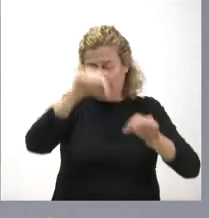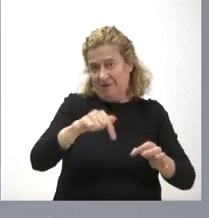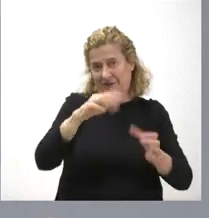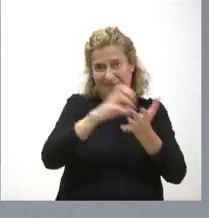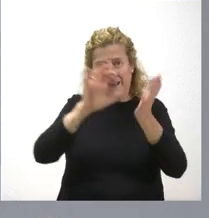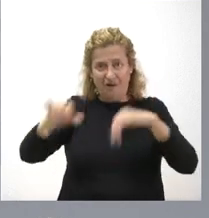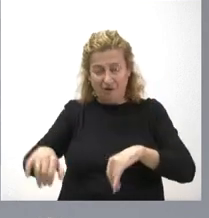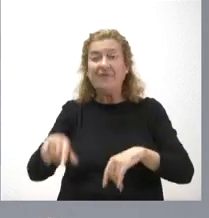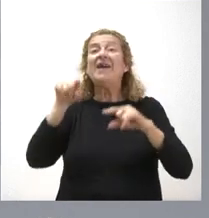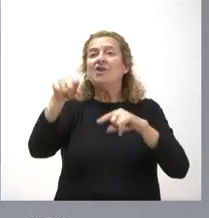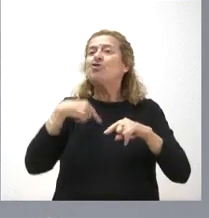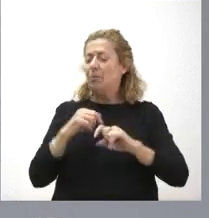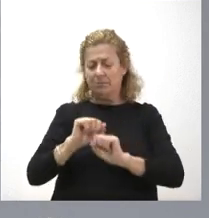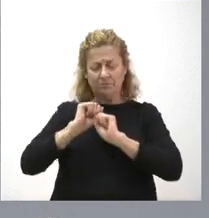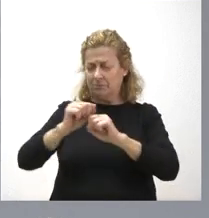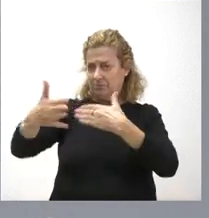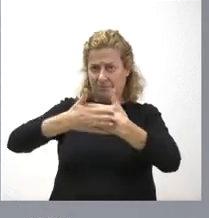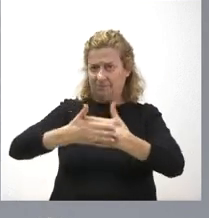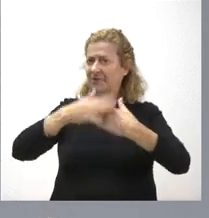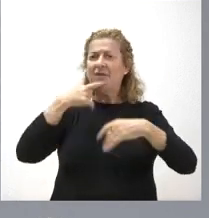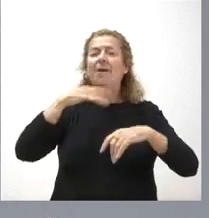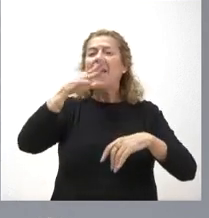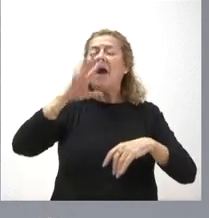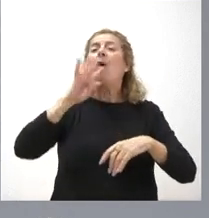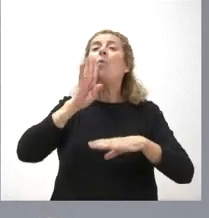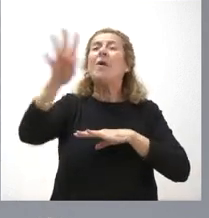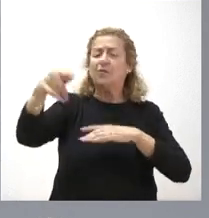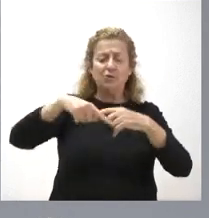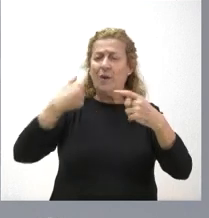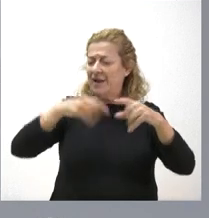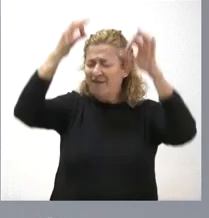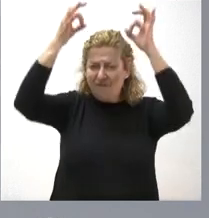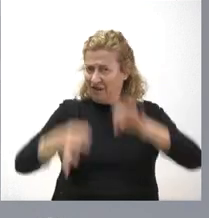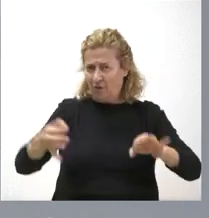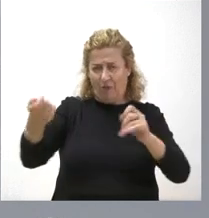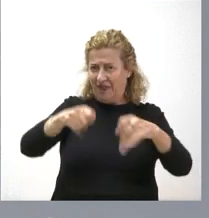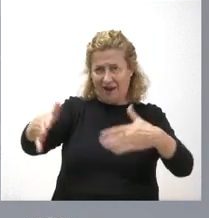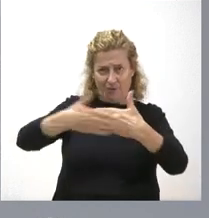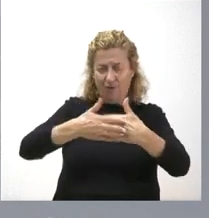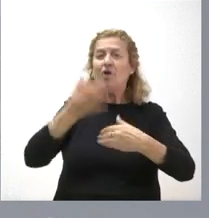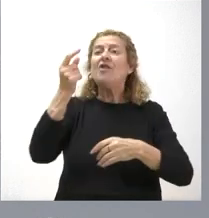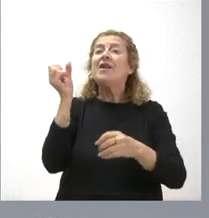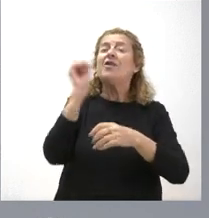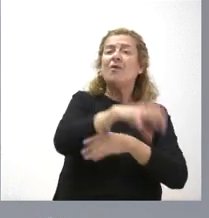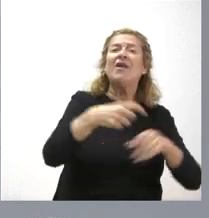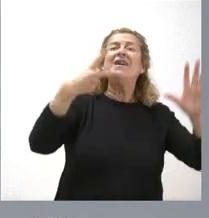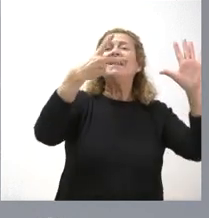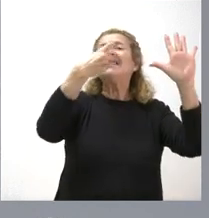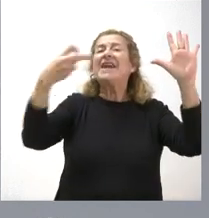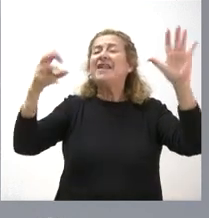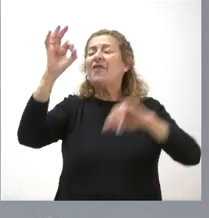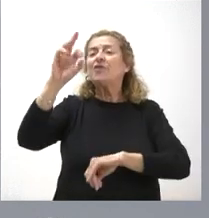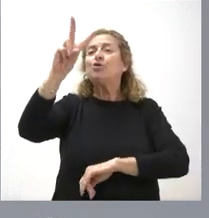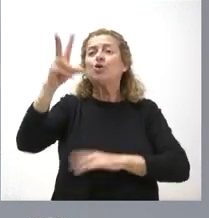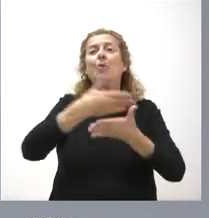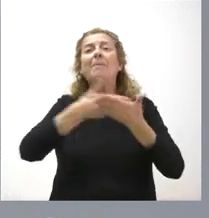es lo que damos hoy para los próximos cuatro años con una inversión de 702 millones